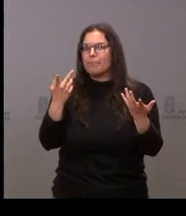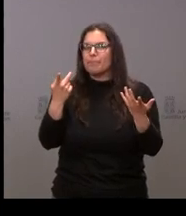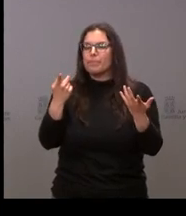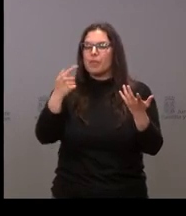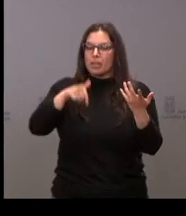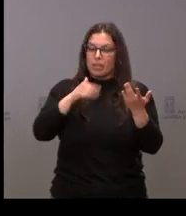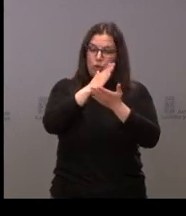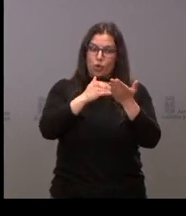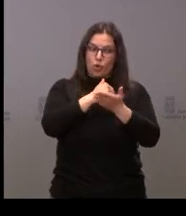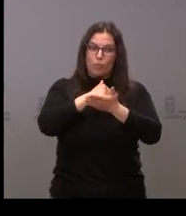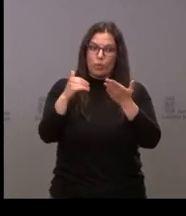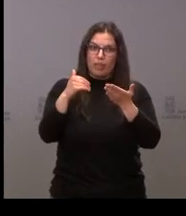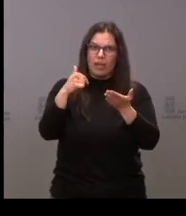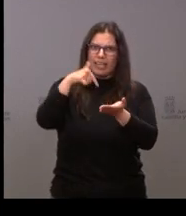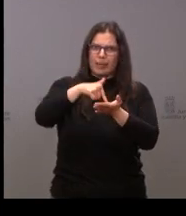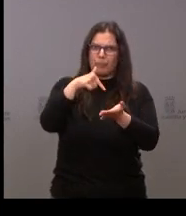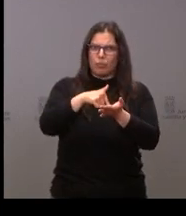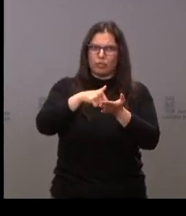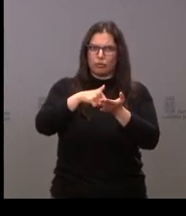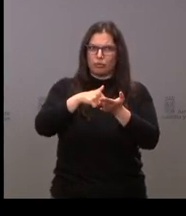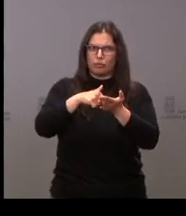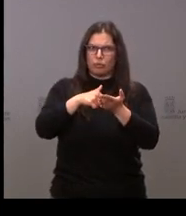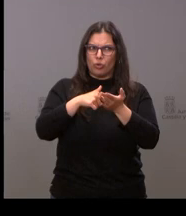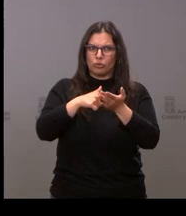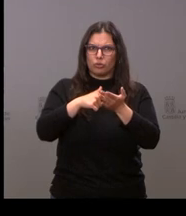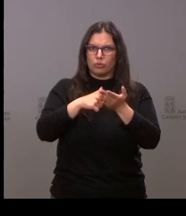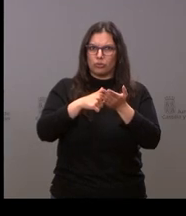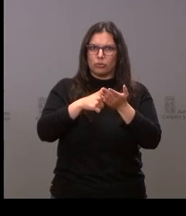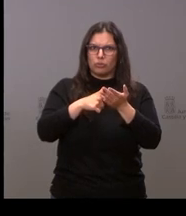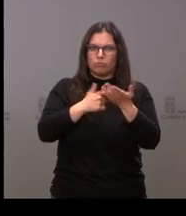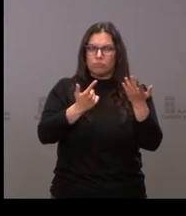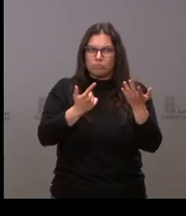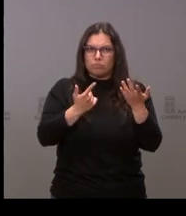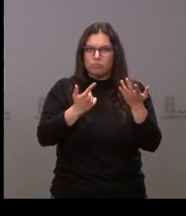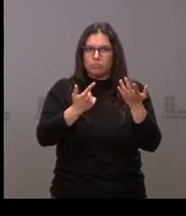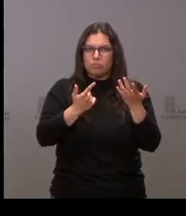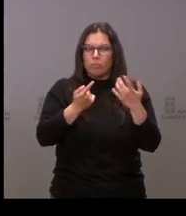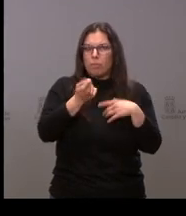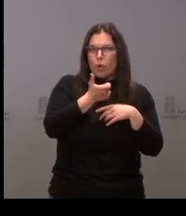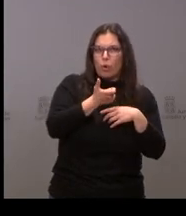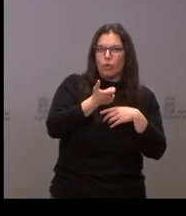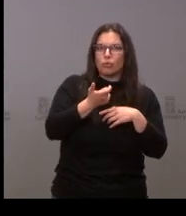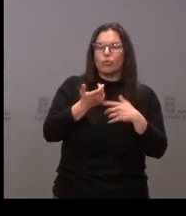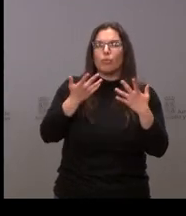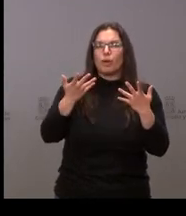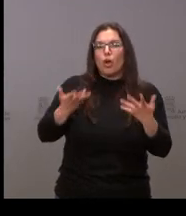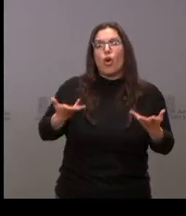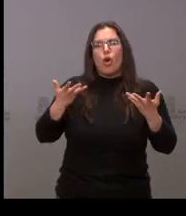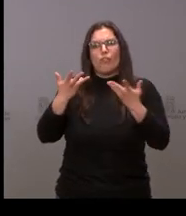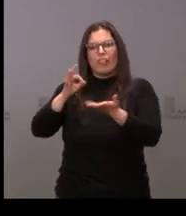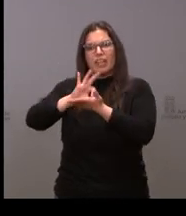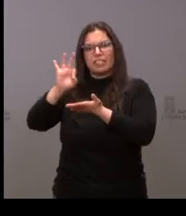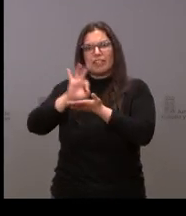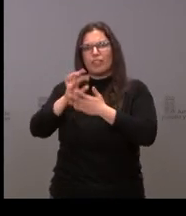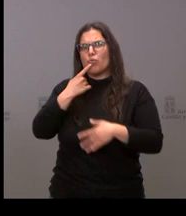comunidades con menos impuestos siendo a la vez una de las comunidades a las que más le cuesta prestar todos los servicios por todos los temas que